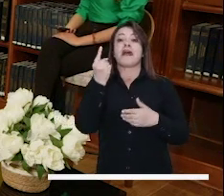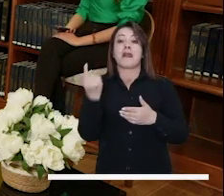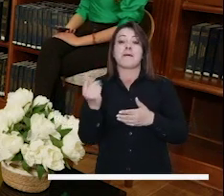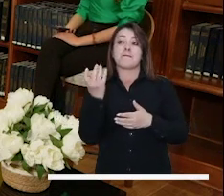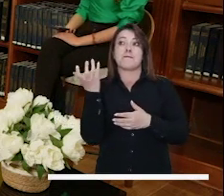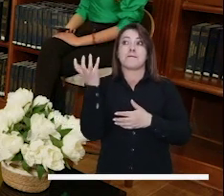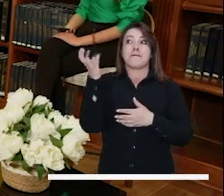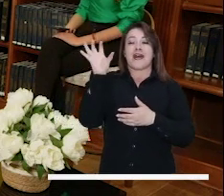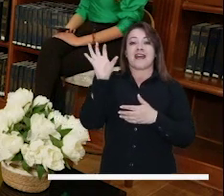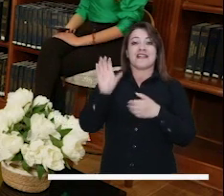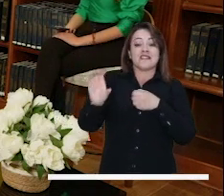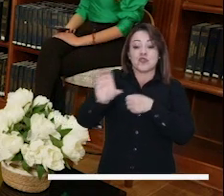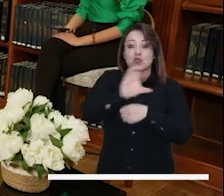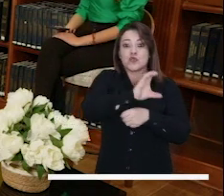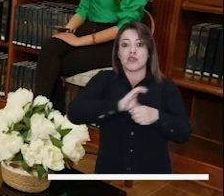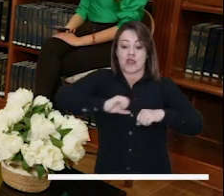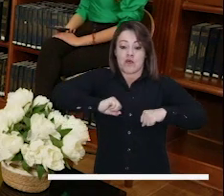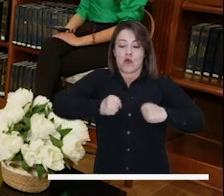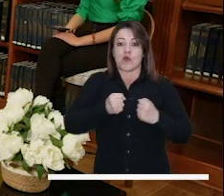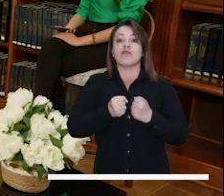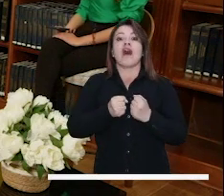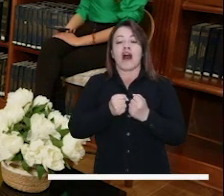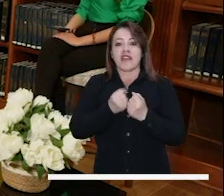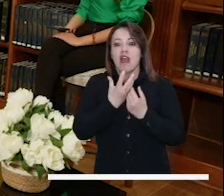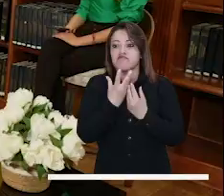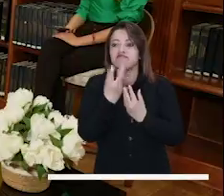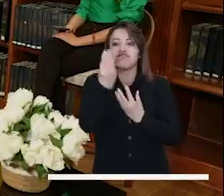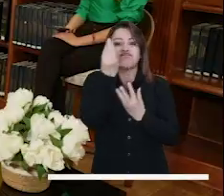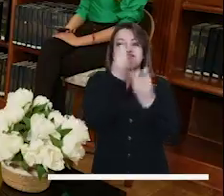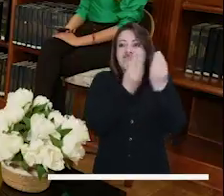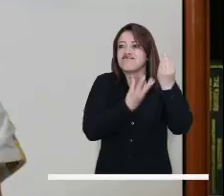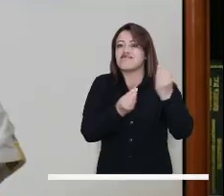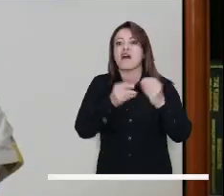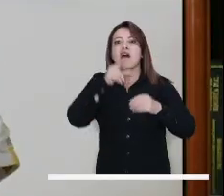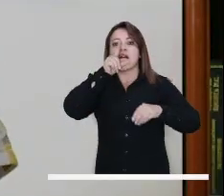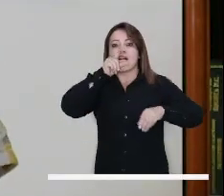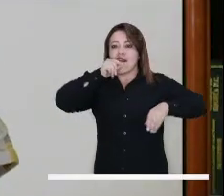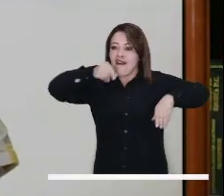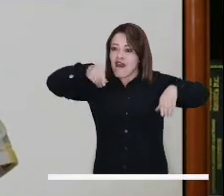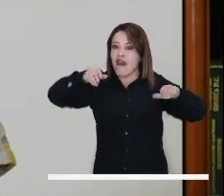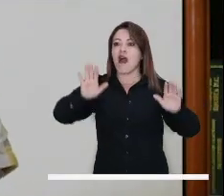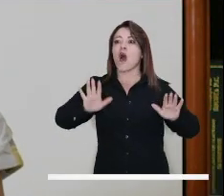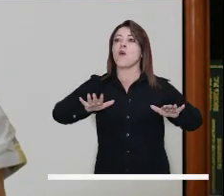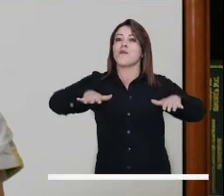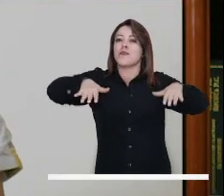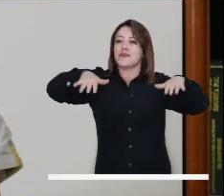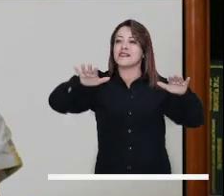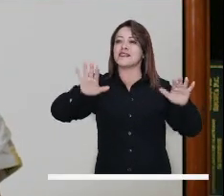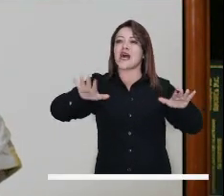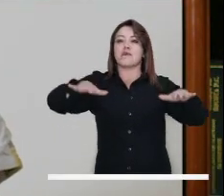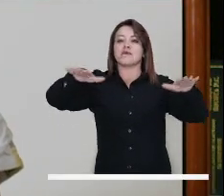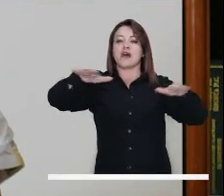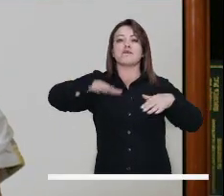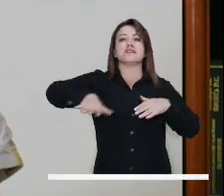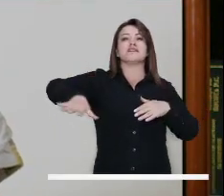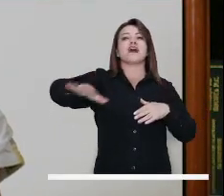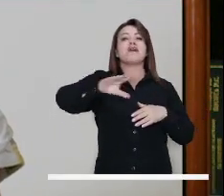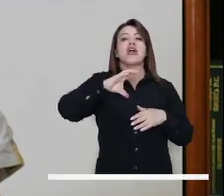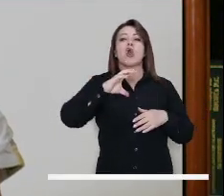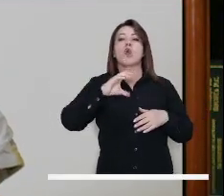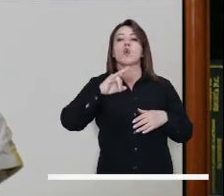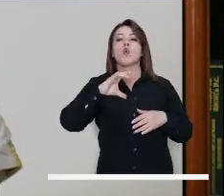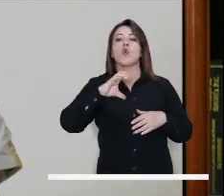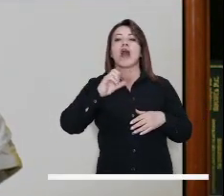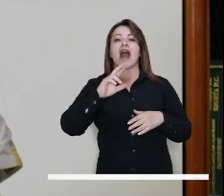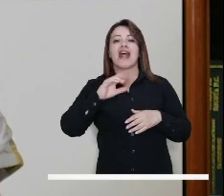país y una ciudad con una diversidad de aves, por ejemplo, si hablamos de aves endémicas de la ciudad, el